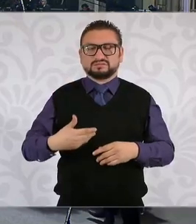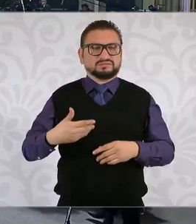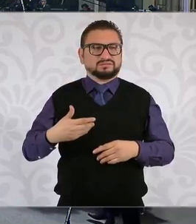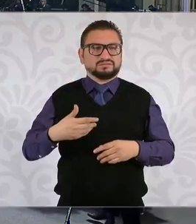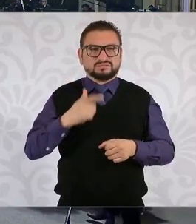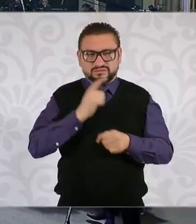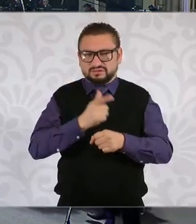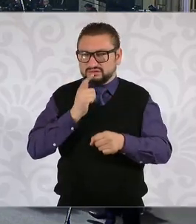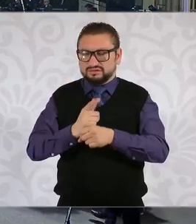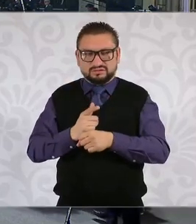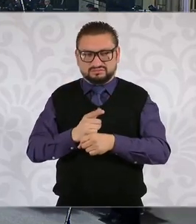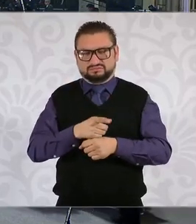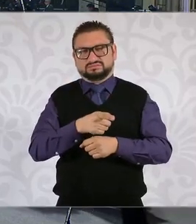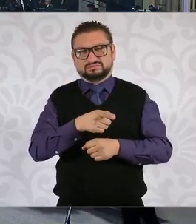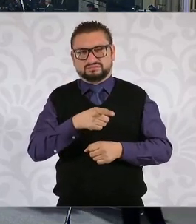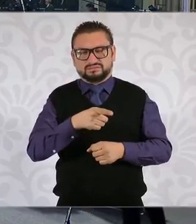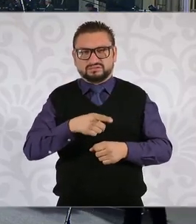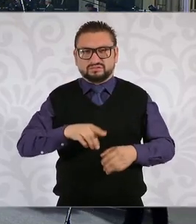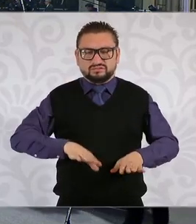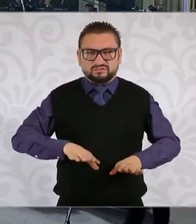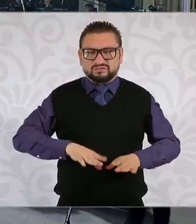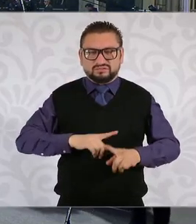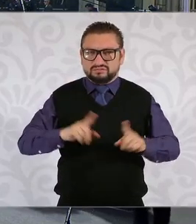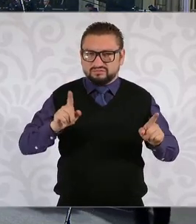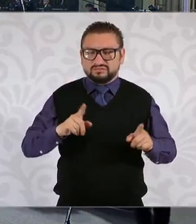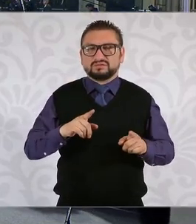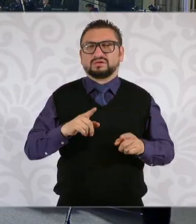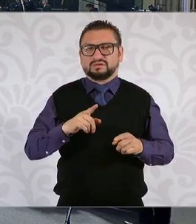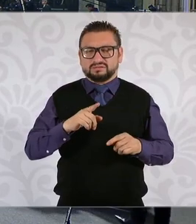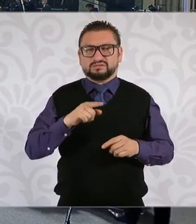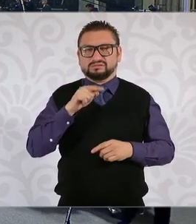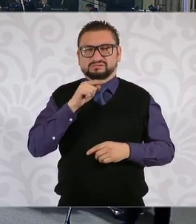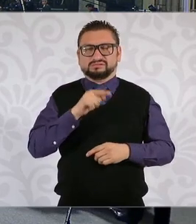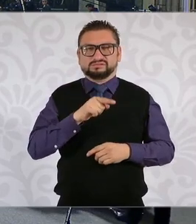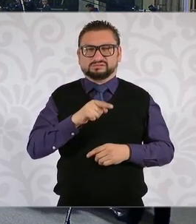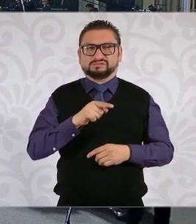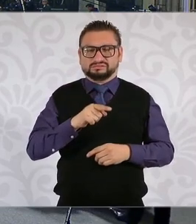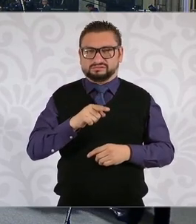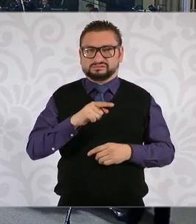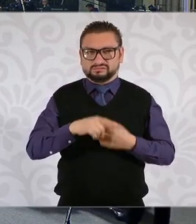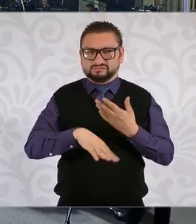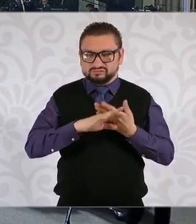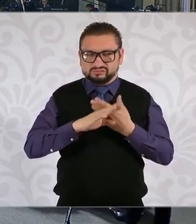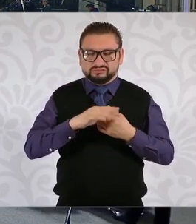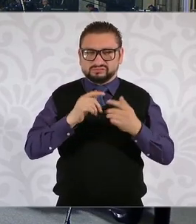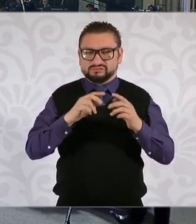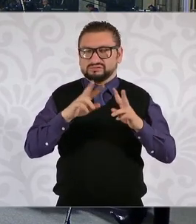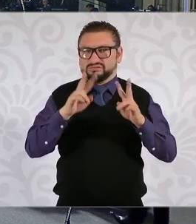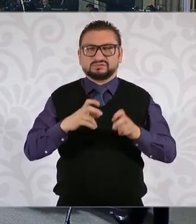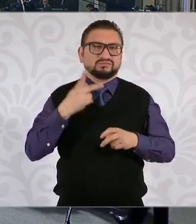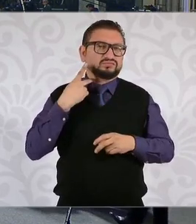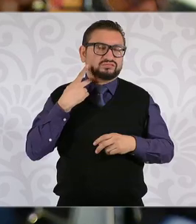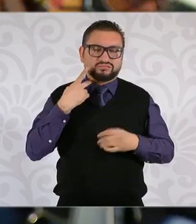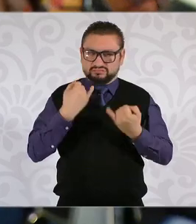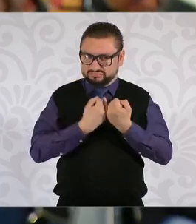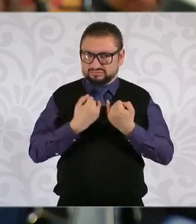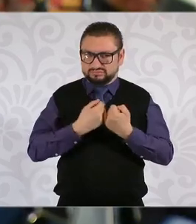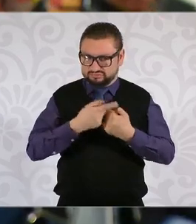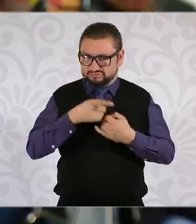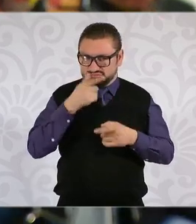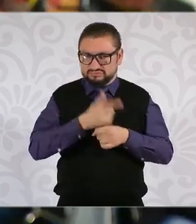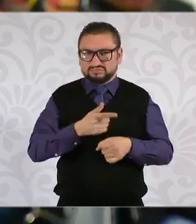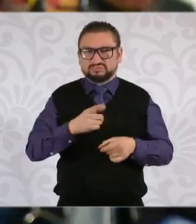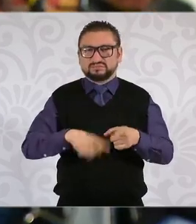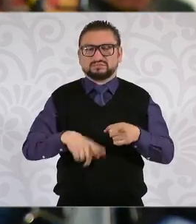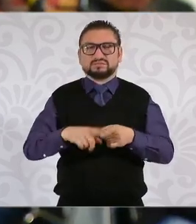no eran afines a él o a quienes en realidad eran sus detractores políticos. También, bueno, aborda